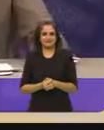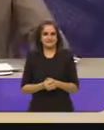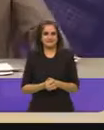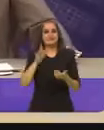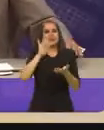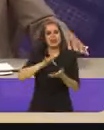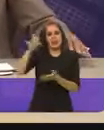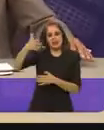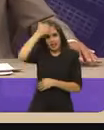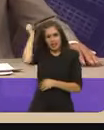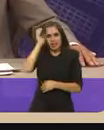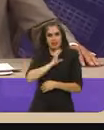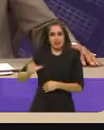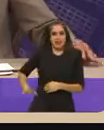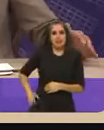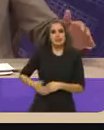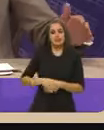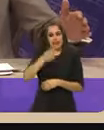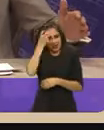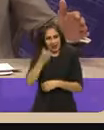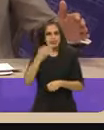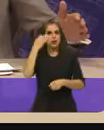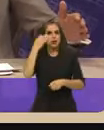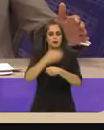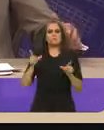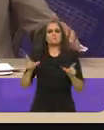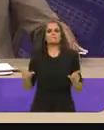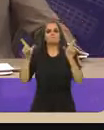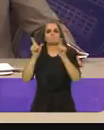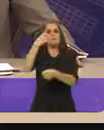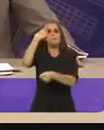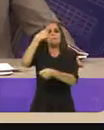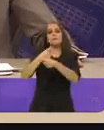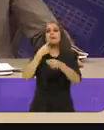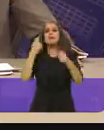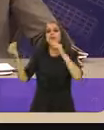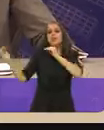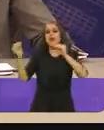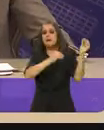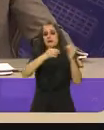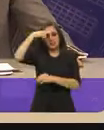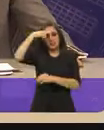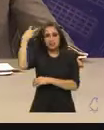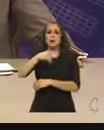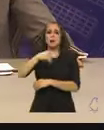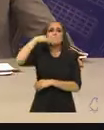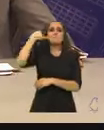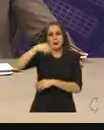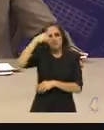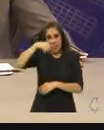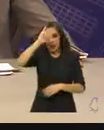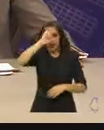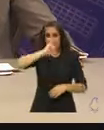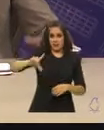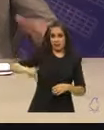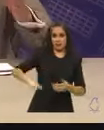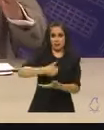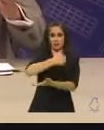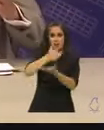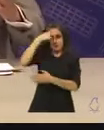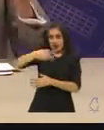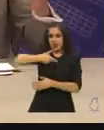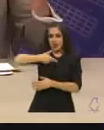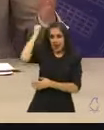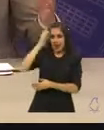gracias candidato y de esta manera damos por concluido el primer debate chilango a la jefatura de gobierno de la ciudad de México les agradecemos a